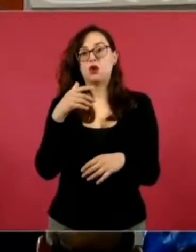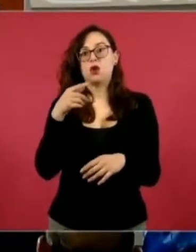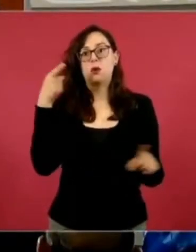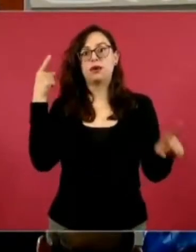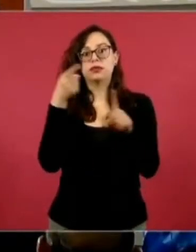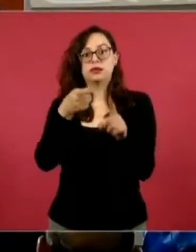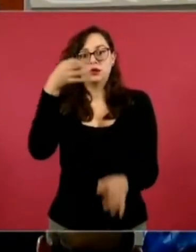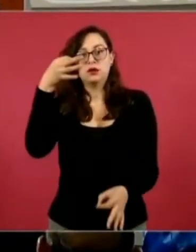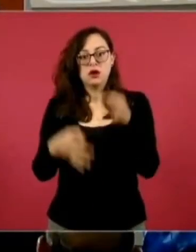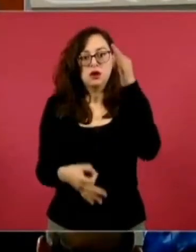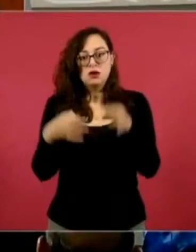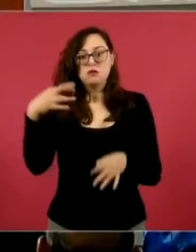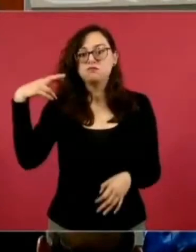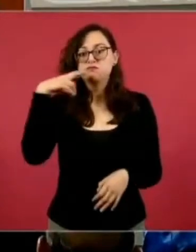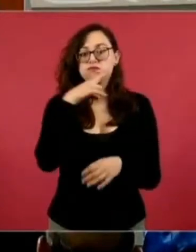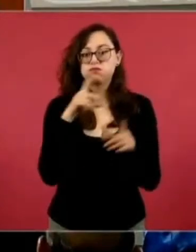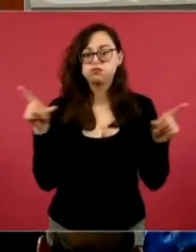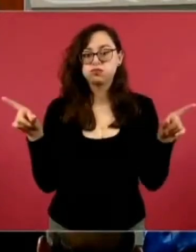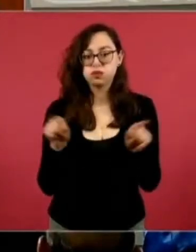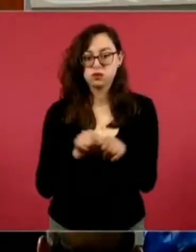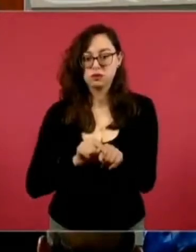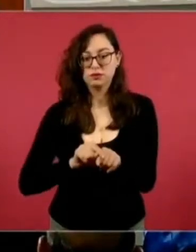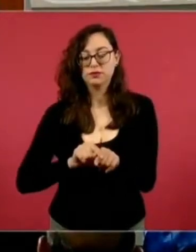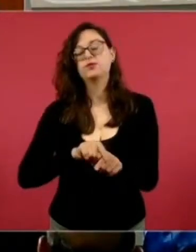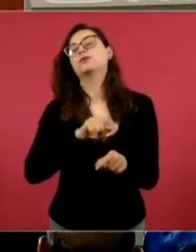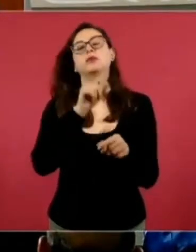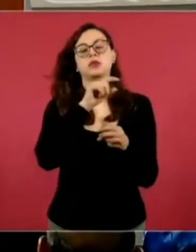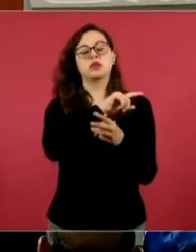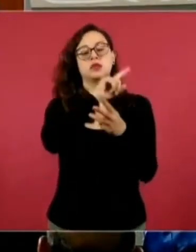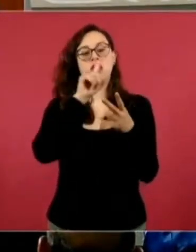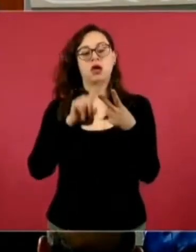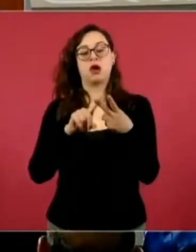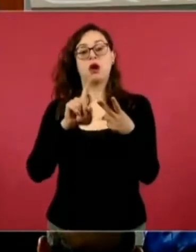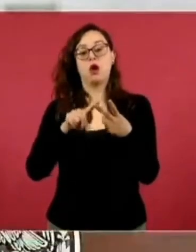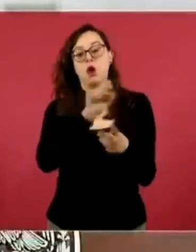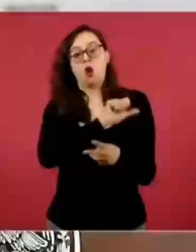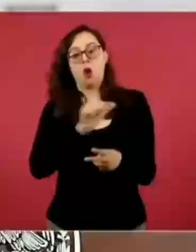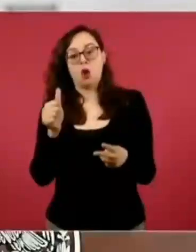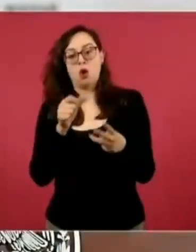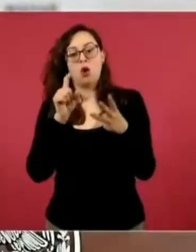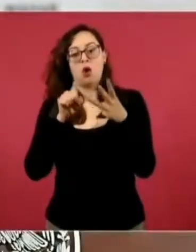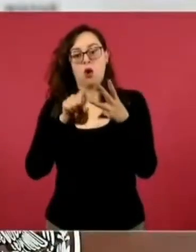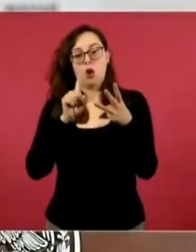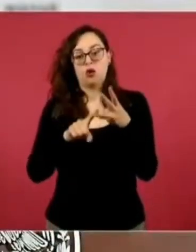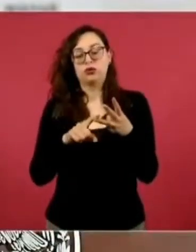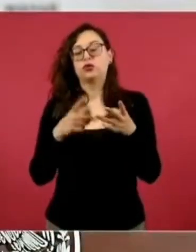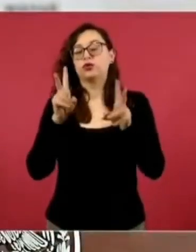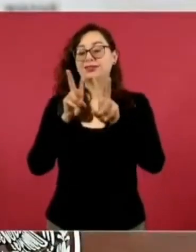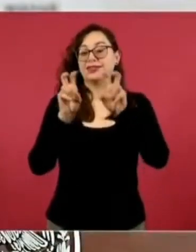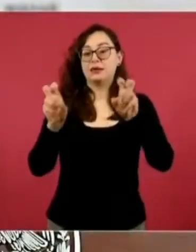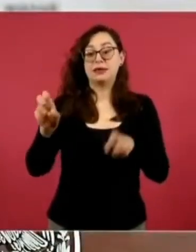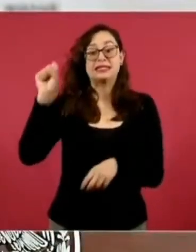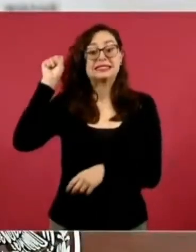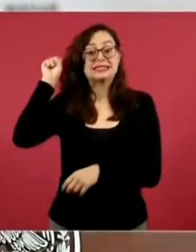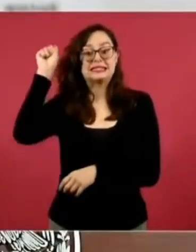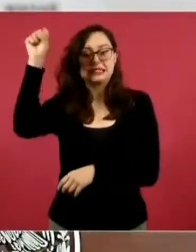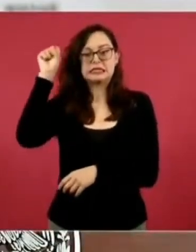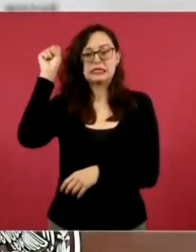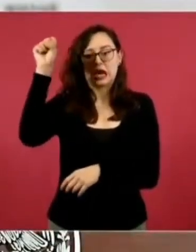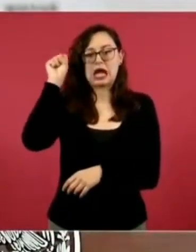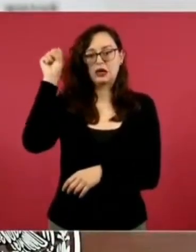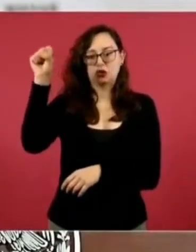escenario de libertad y democracia sindical, en donde no hay más injerencia por parte de las